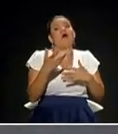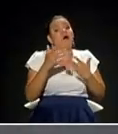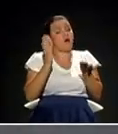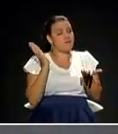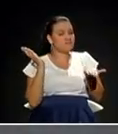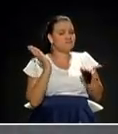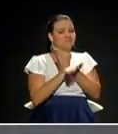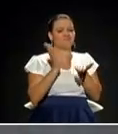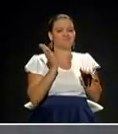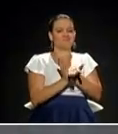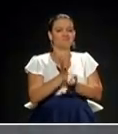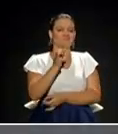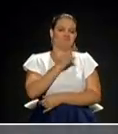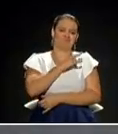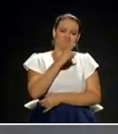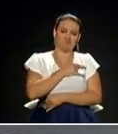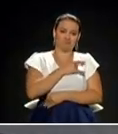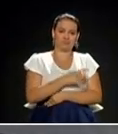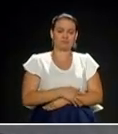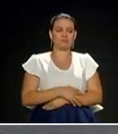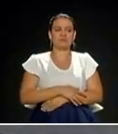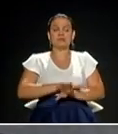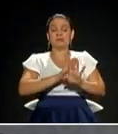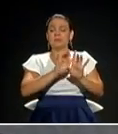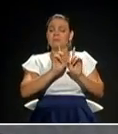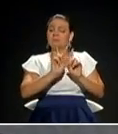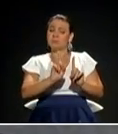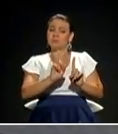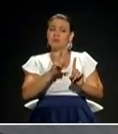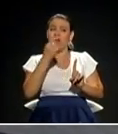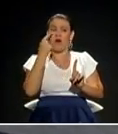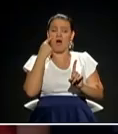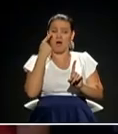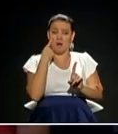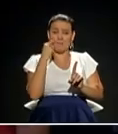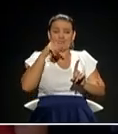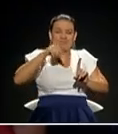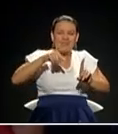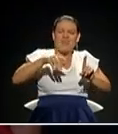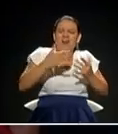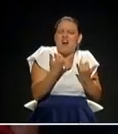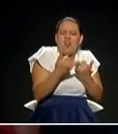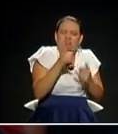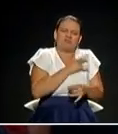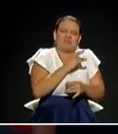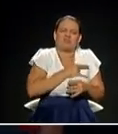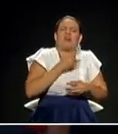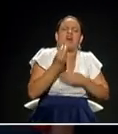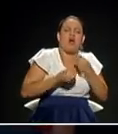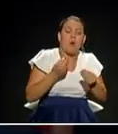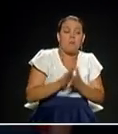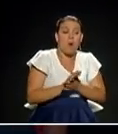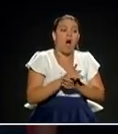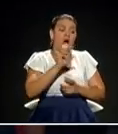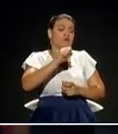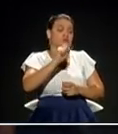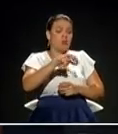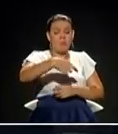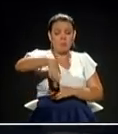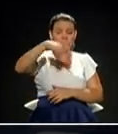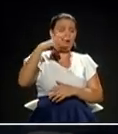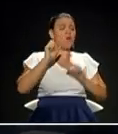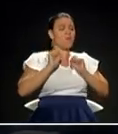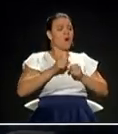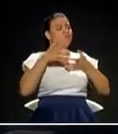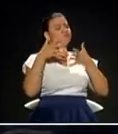está enseñando a saber cosas, pero no nos está enseñando a hacer ni a hacer. Nosotros creemos que esa educación